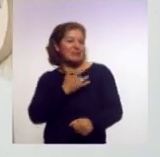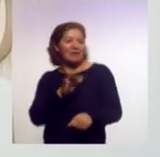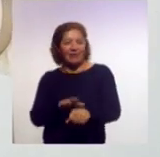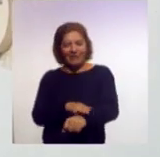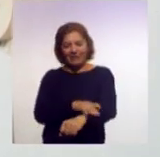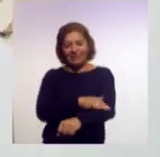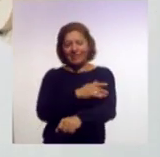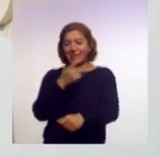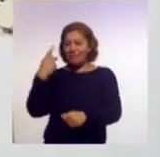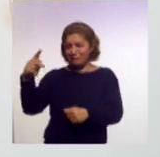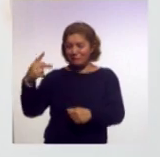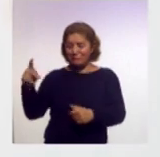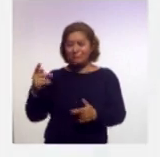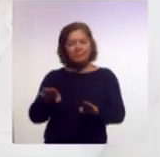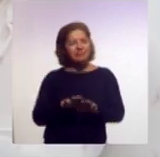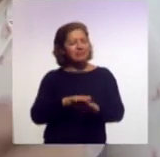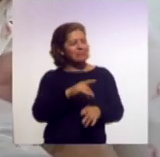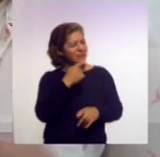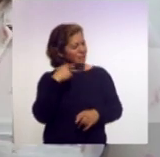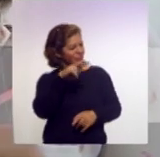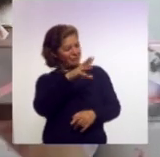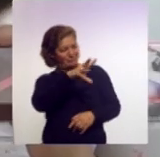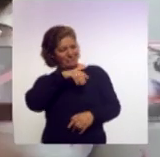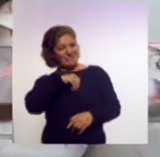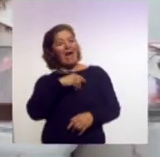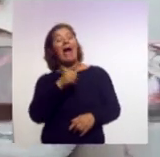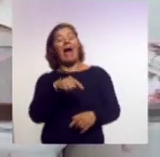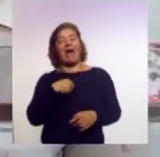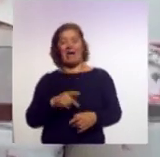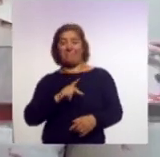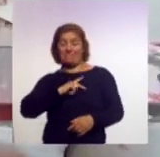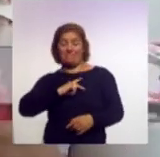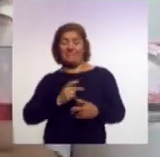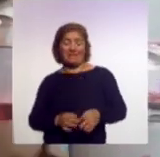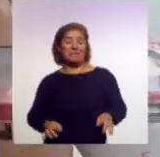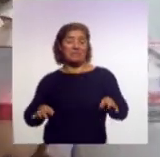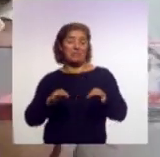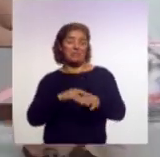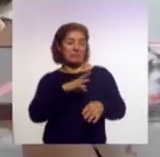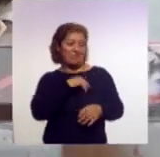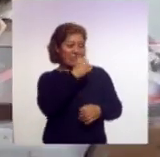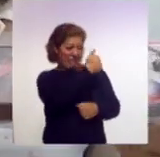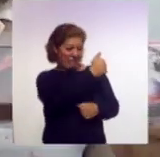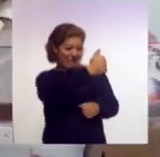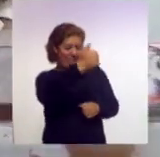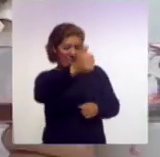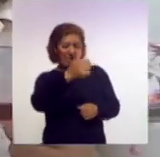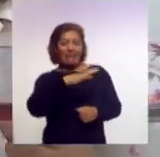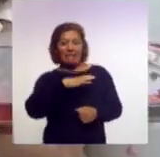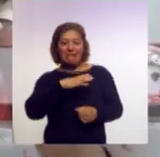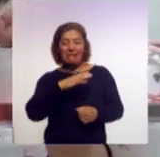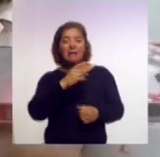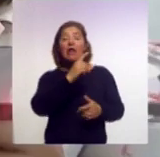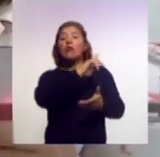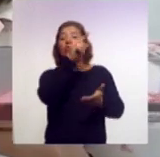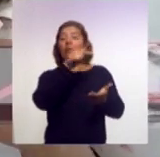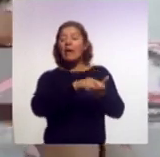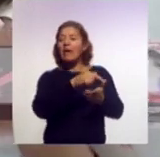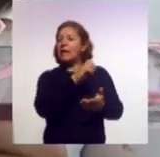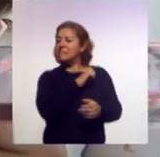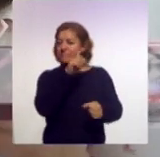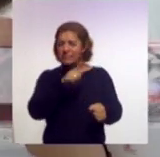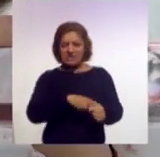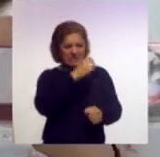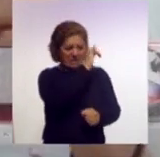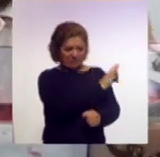para disfrute de los visitantes para mí es importante que cada pieza tenga su aire adecuado para que puedas